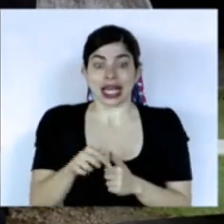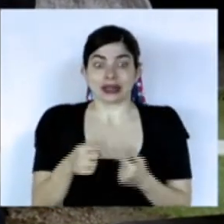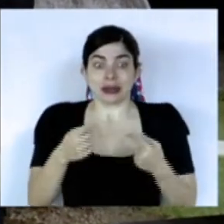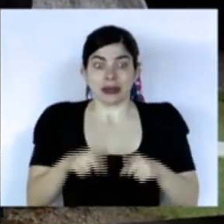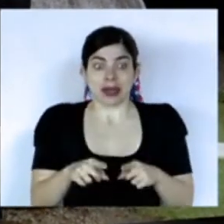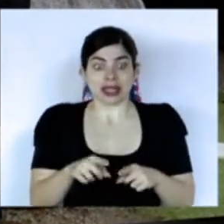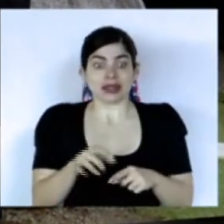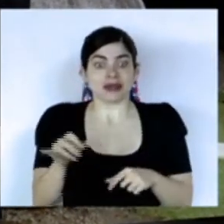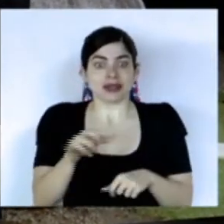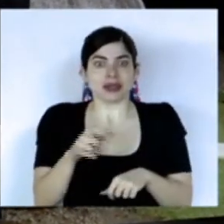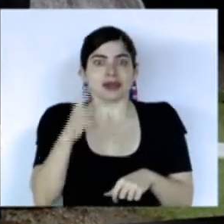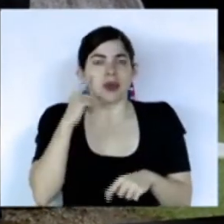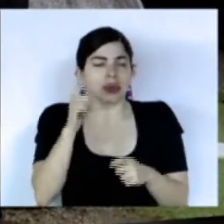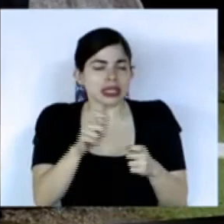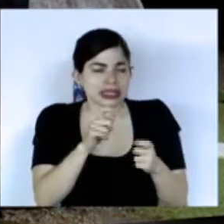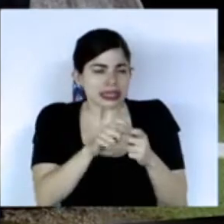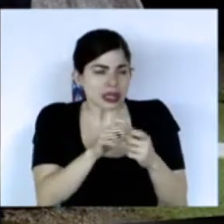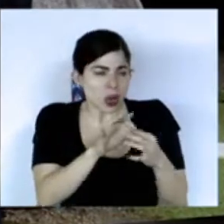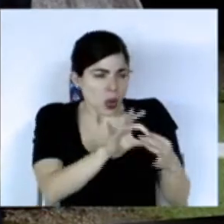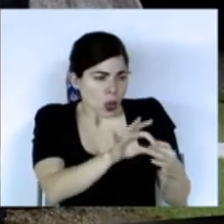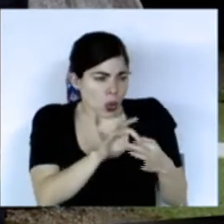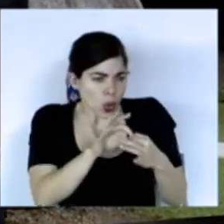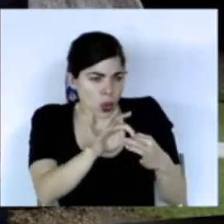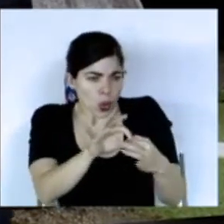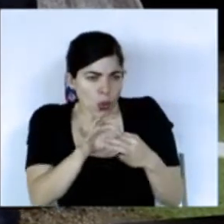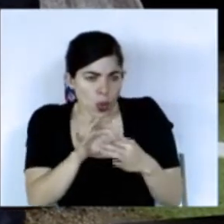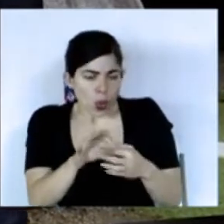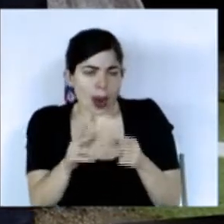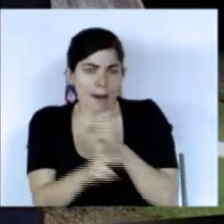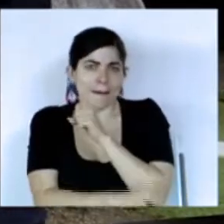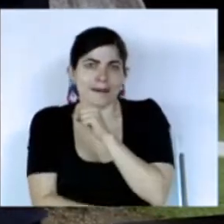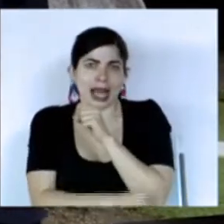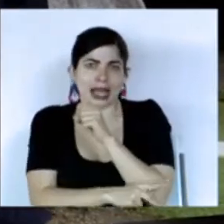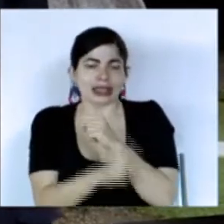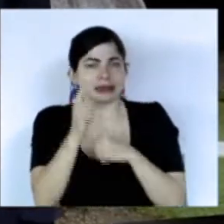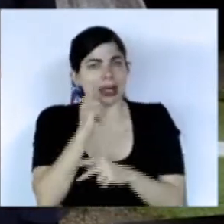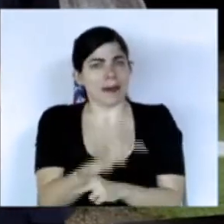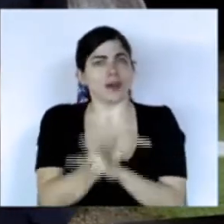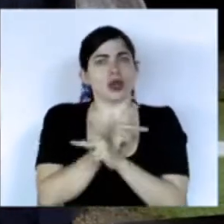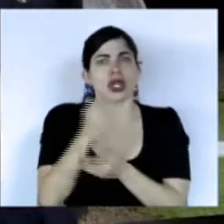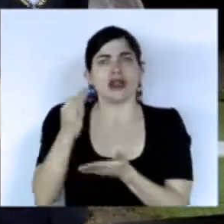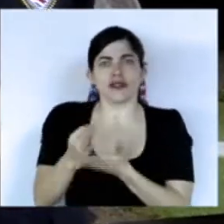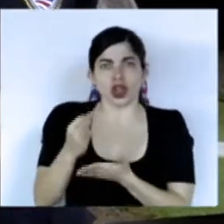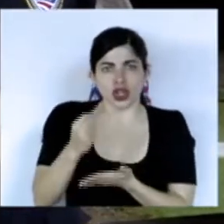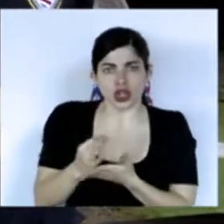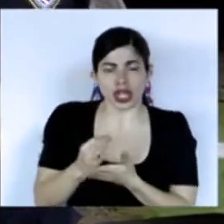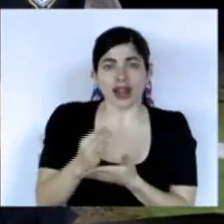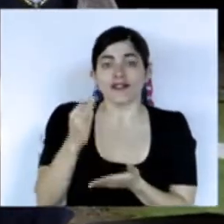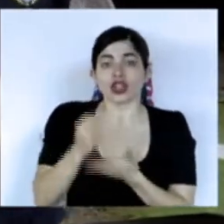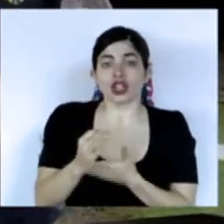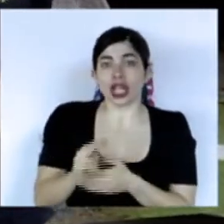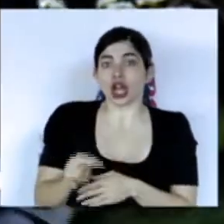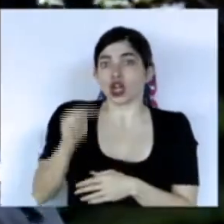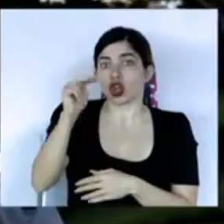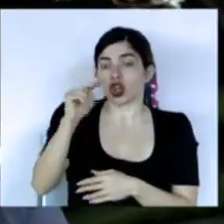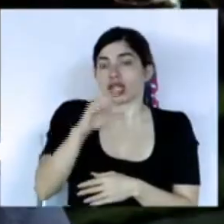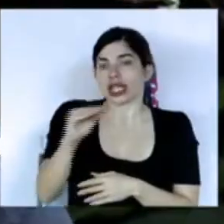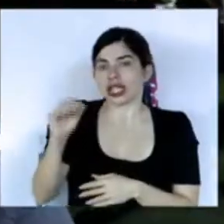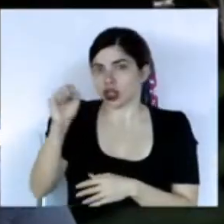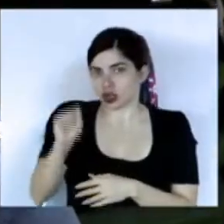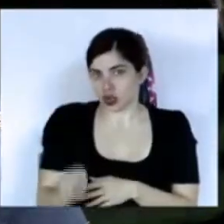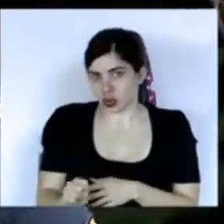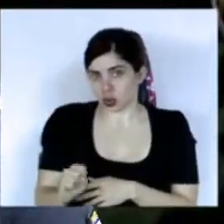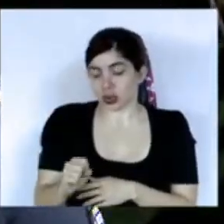medio de una precisa coordinación de todos los cuerpos policiales del país en operativos de resguardo fronterizo en las fronteras tanto norte como sur